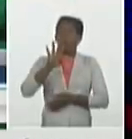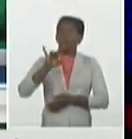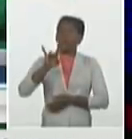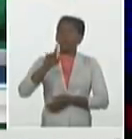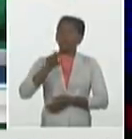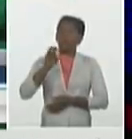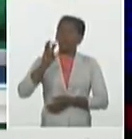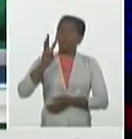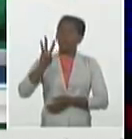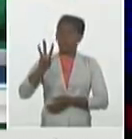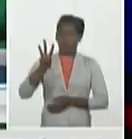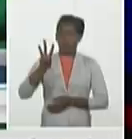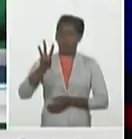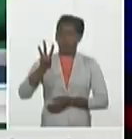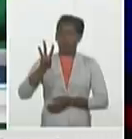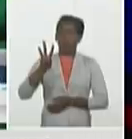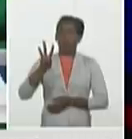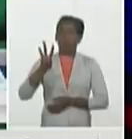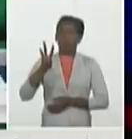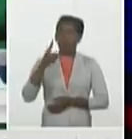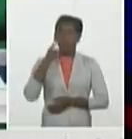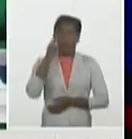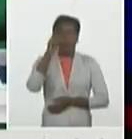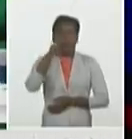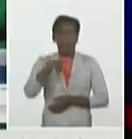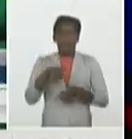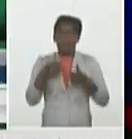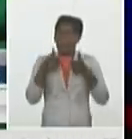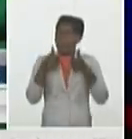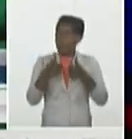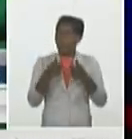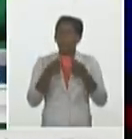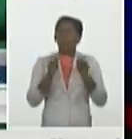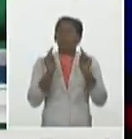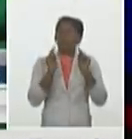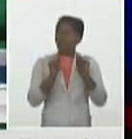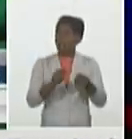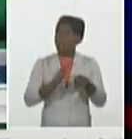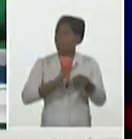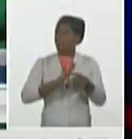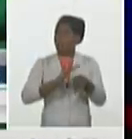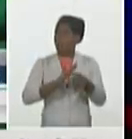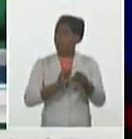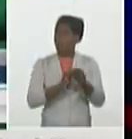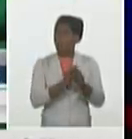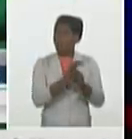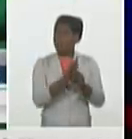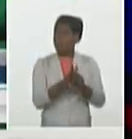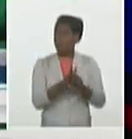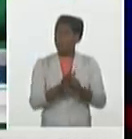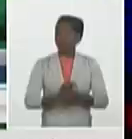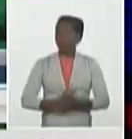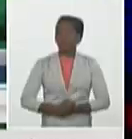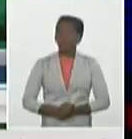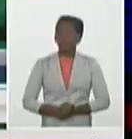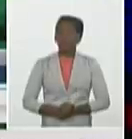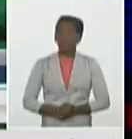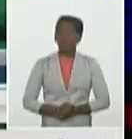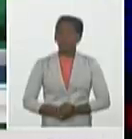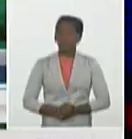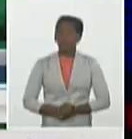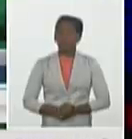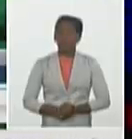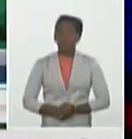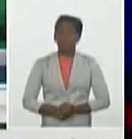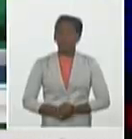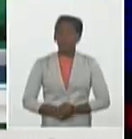% y en el acumulado el 48,9% de todos los diagnosticados han estado asintomáticos en el